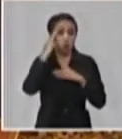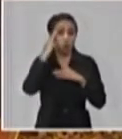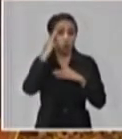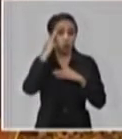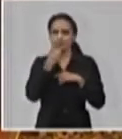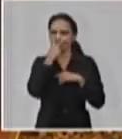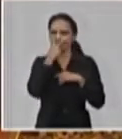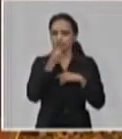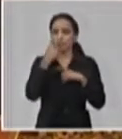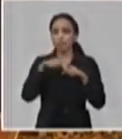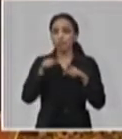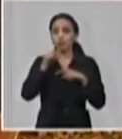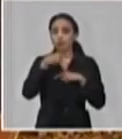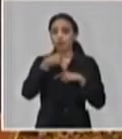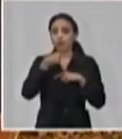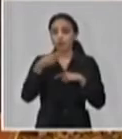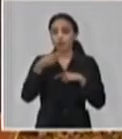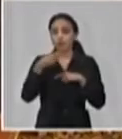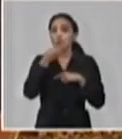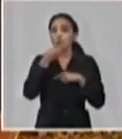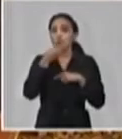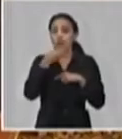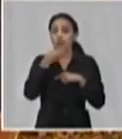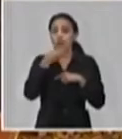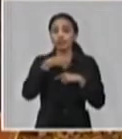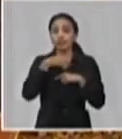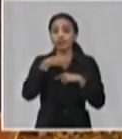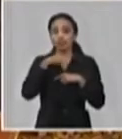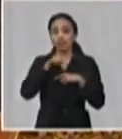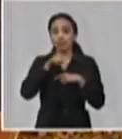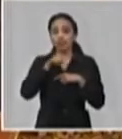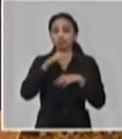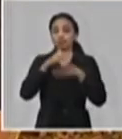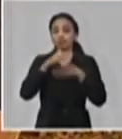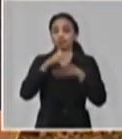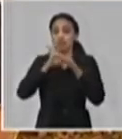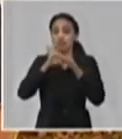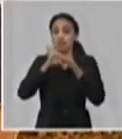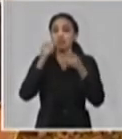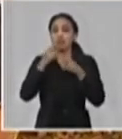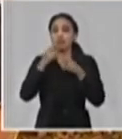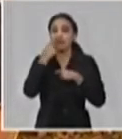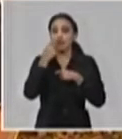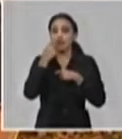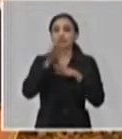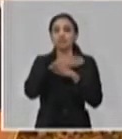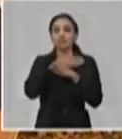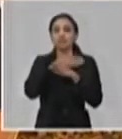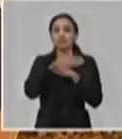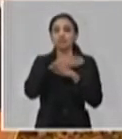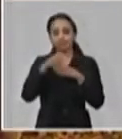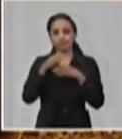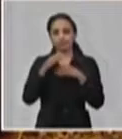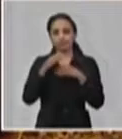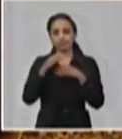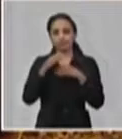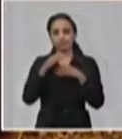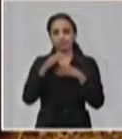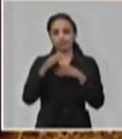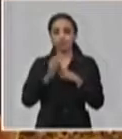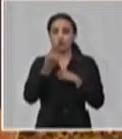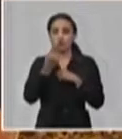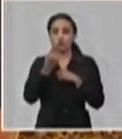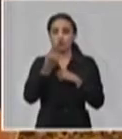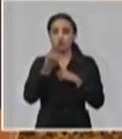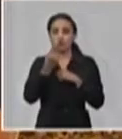cuando hablamos de un virus que puede tener esta letalidad, bueno, tenemos que mirarlo de manera diferente. Por lo tanto, no solo los hogares